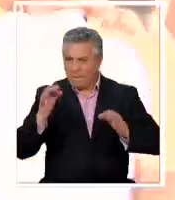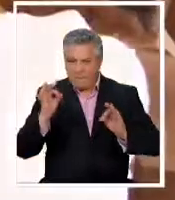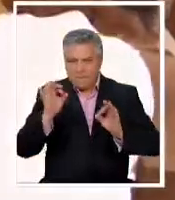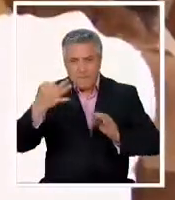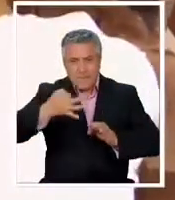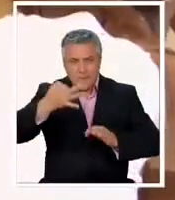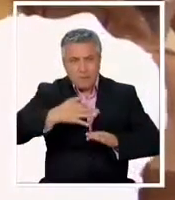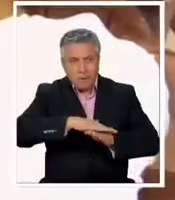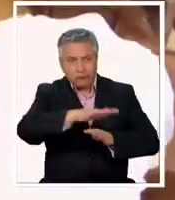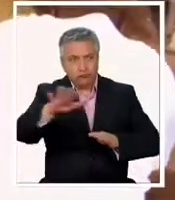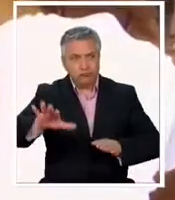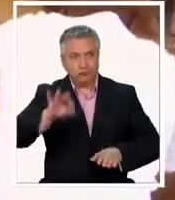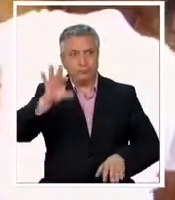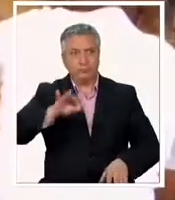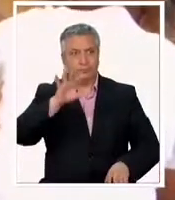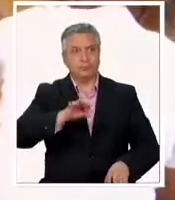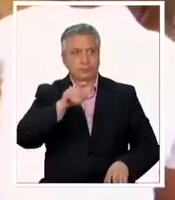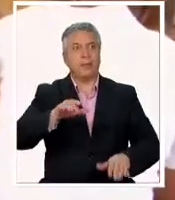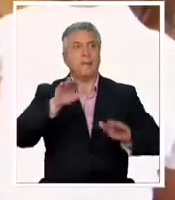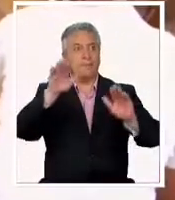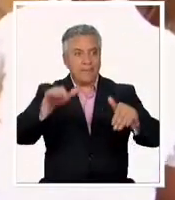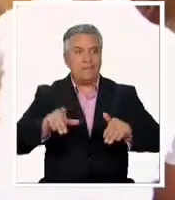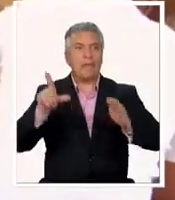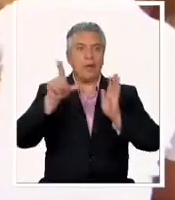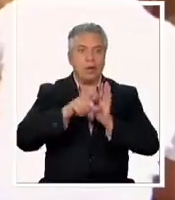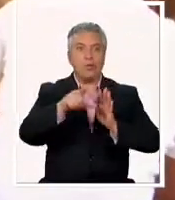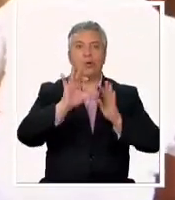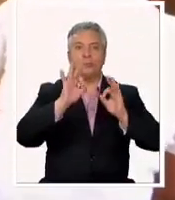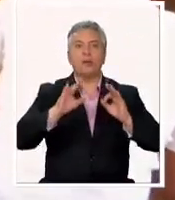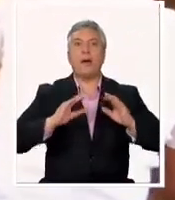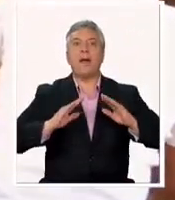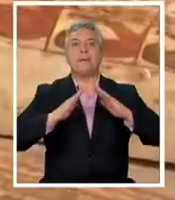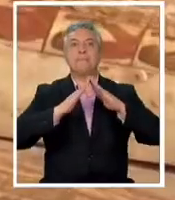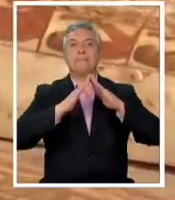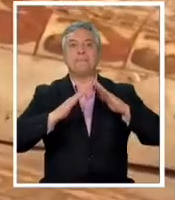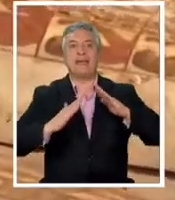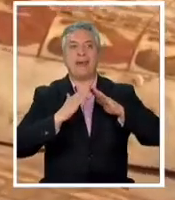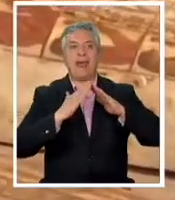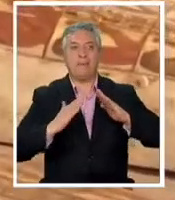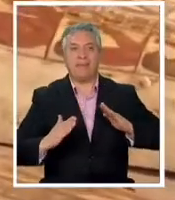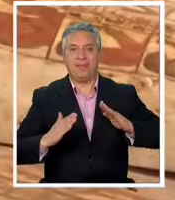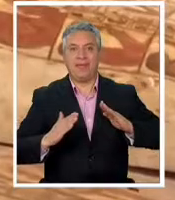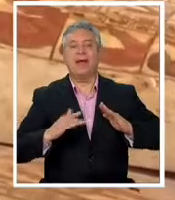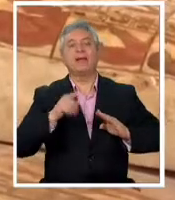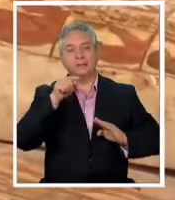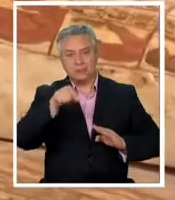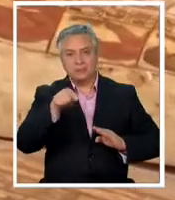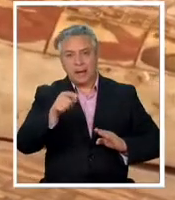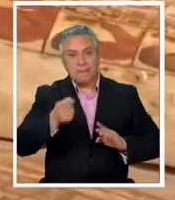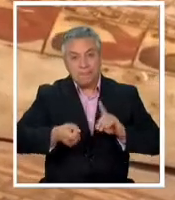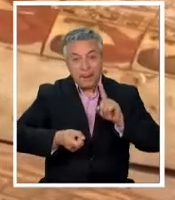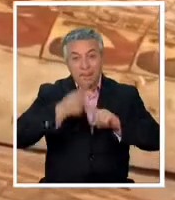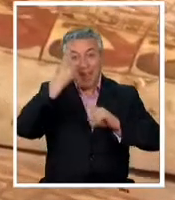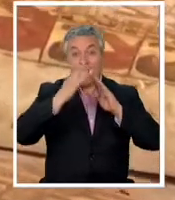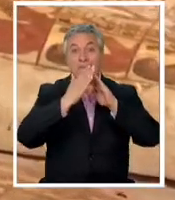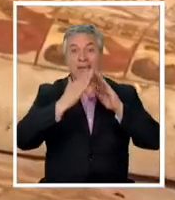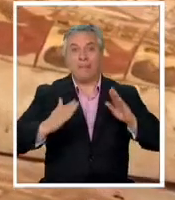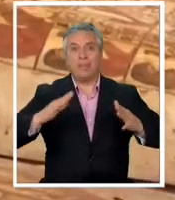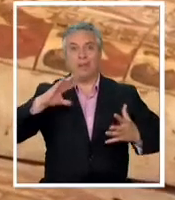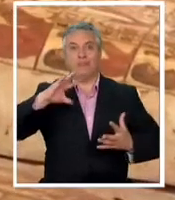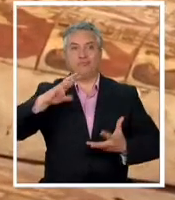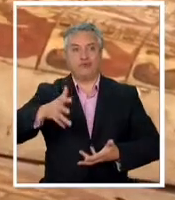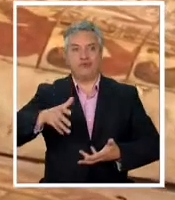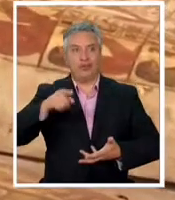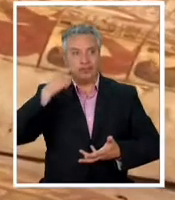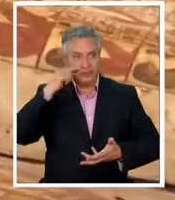el hallazgo fue reportado en la misma zona en la que se encuentra la pirámide de Sosere conocida por ser la primera pirámide del mundo y las